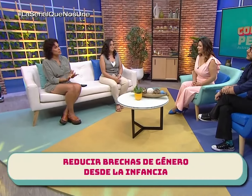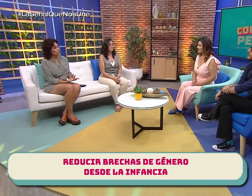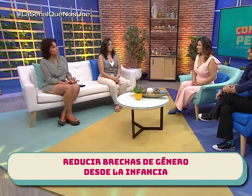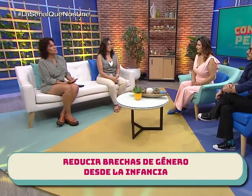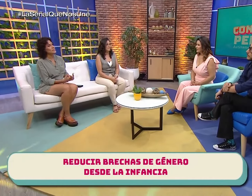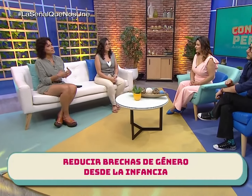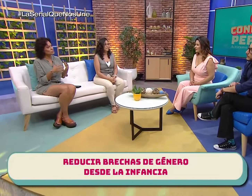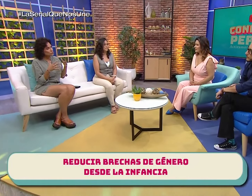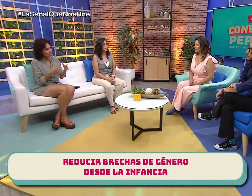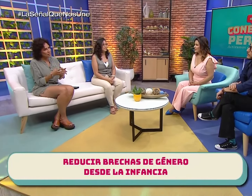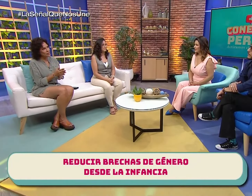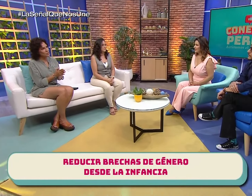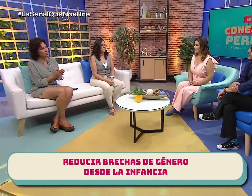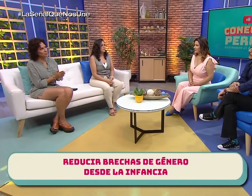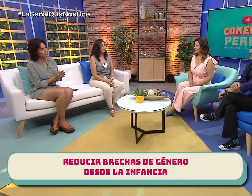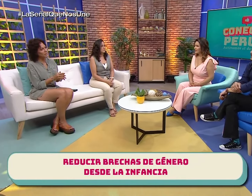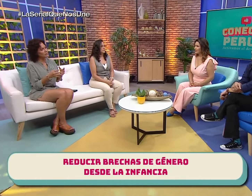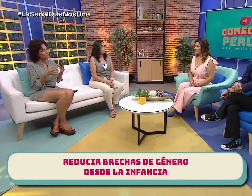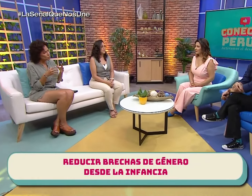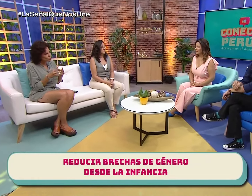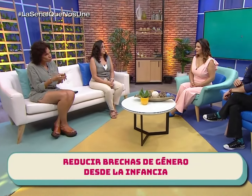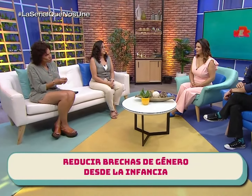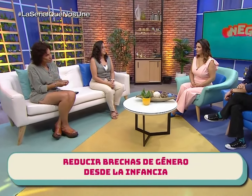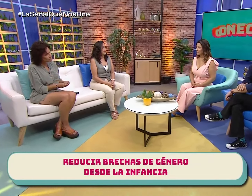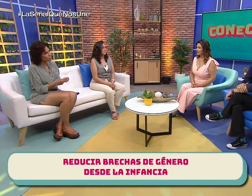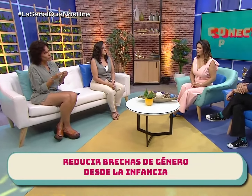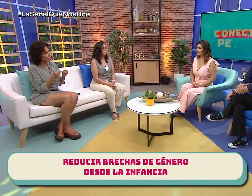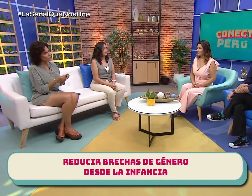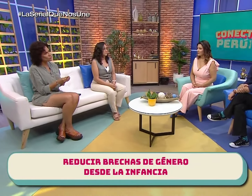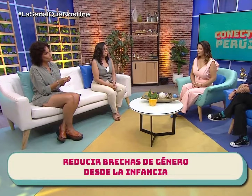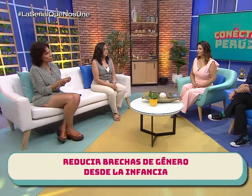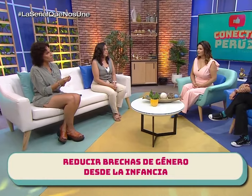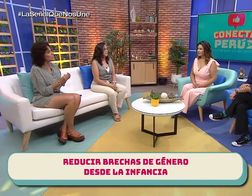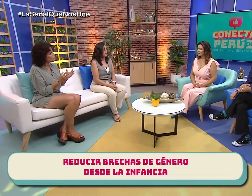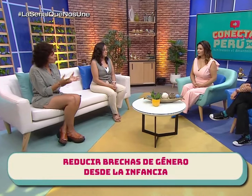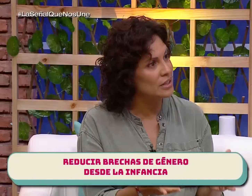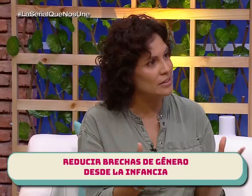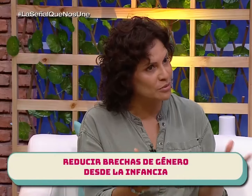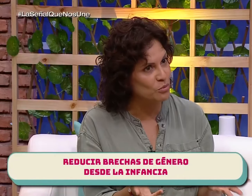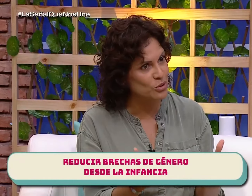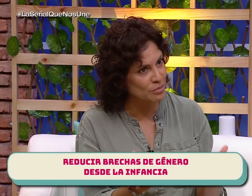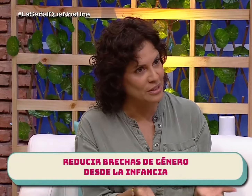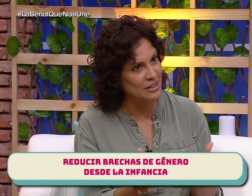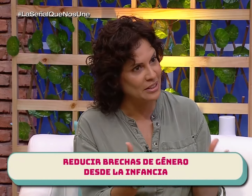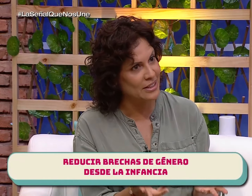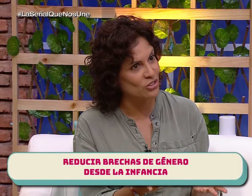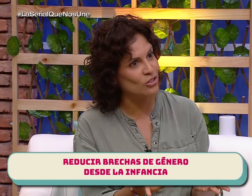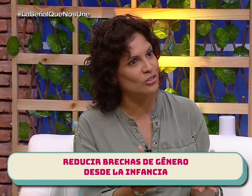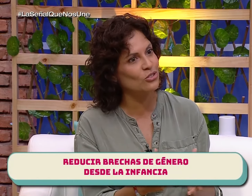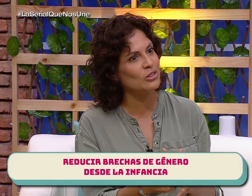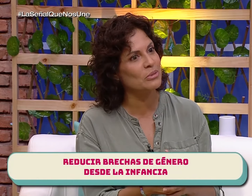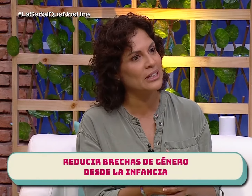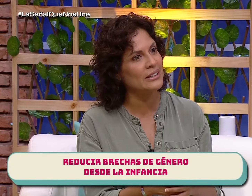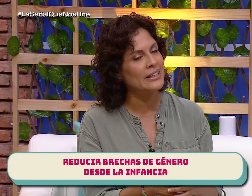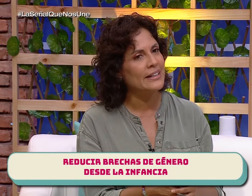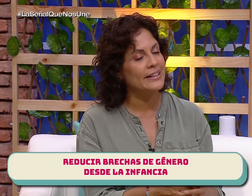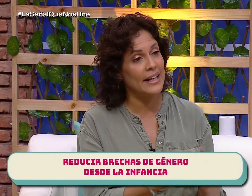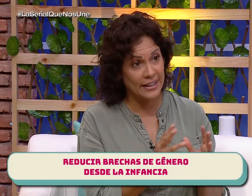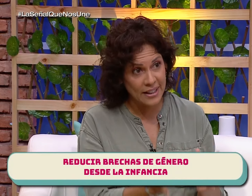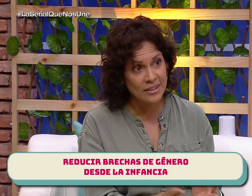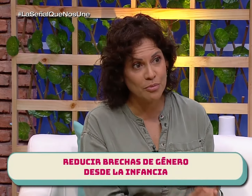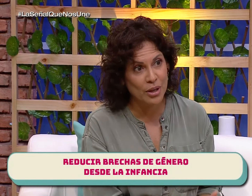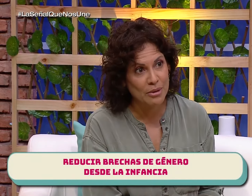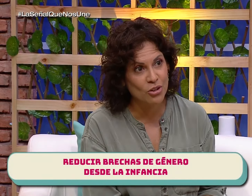Entonces, la programación es una labor que implica mucho tiempo, dedicación, y las mujeres tenemos mucha paciencia y dedicación. Entonces, en verdad,